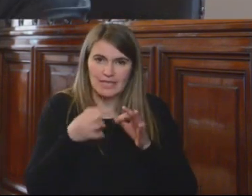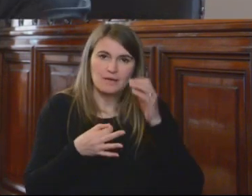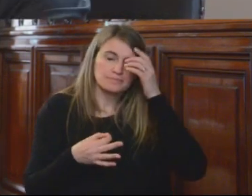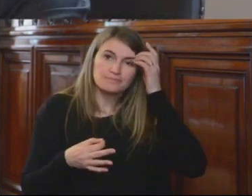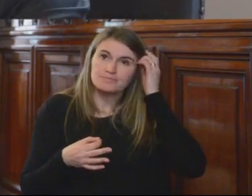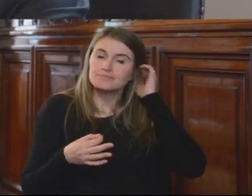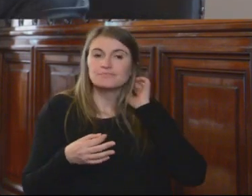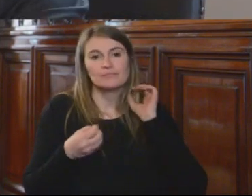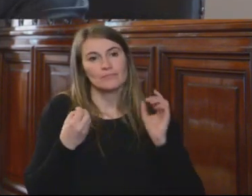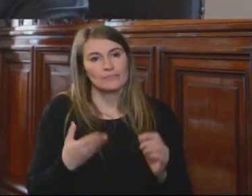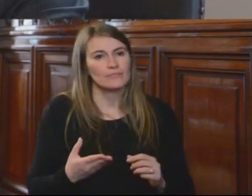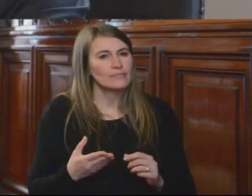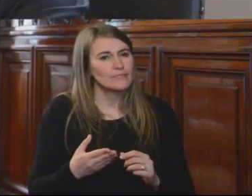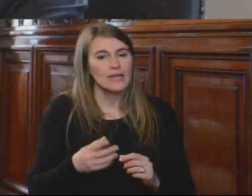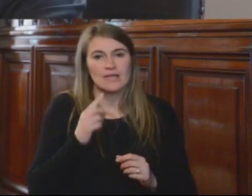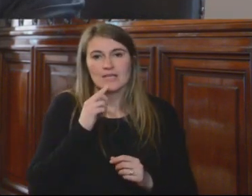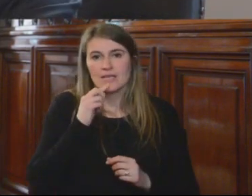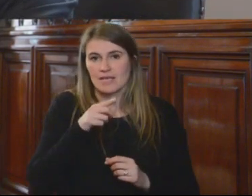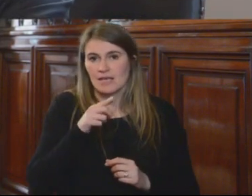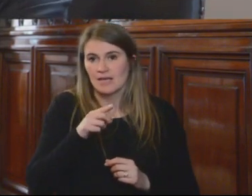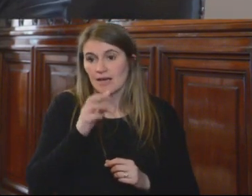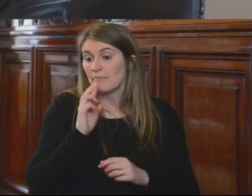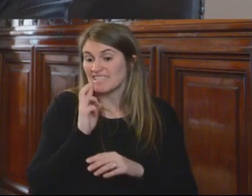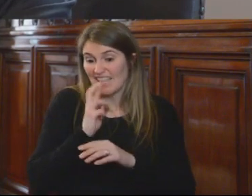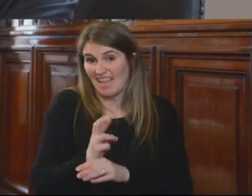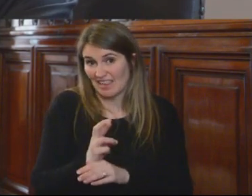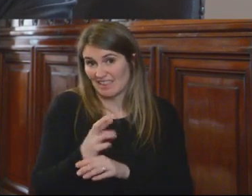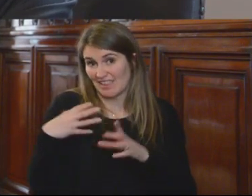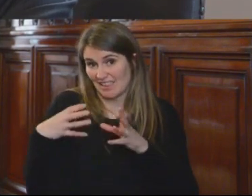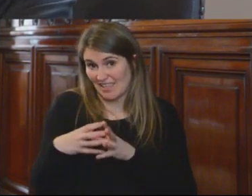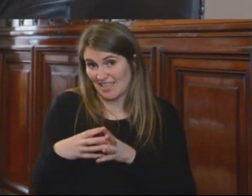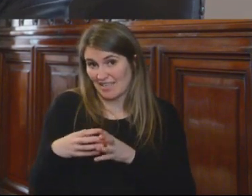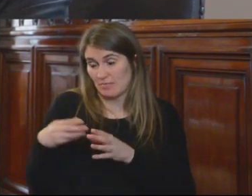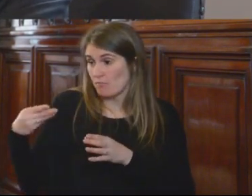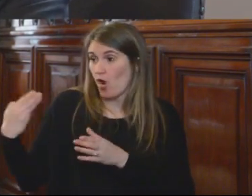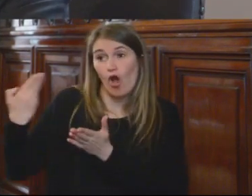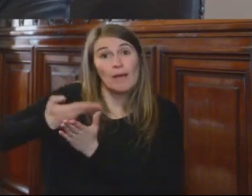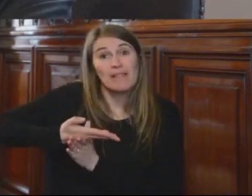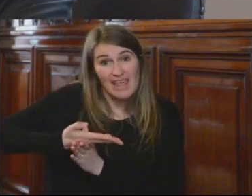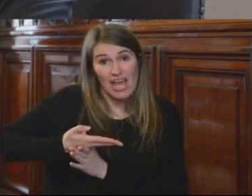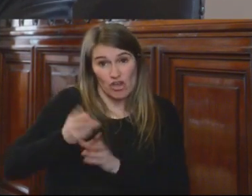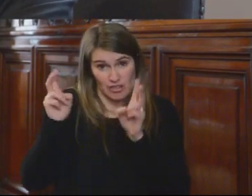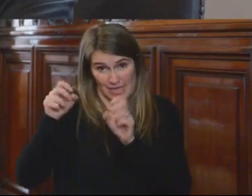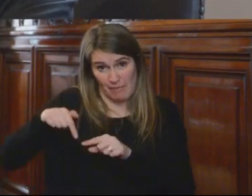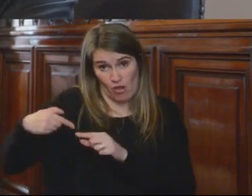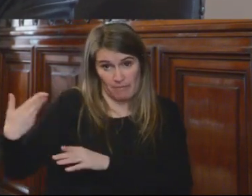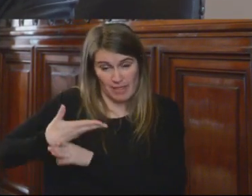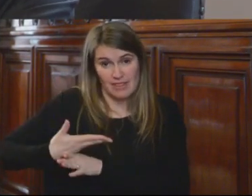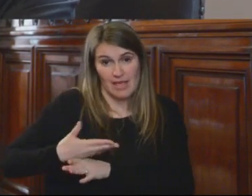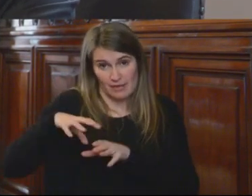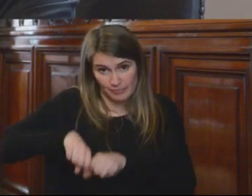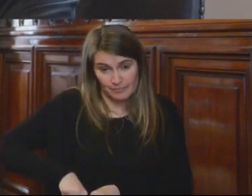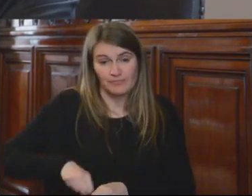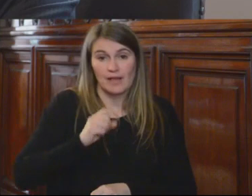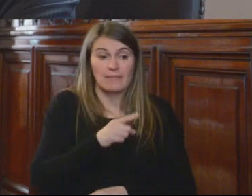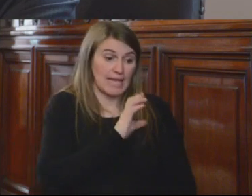las y los representantes de las organizaciones solicitantes como a la Delegación del Ilustre Estado de Bolivia.